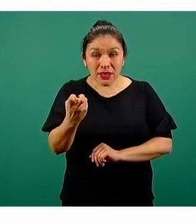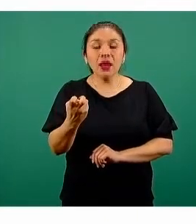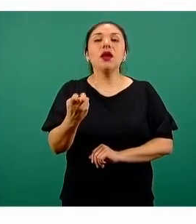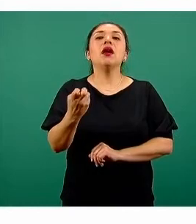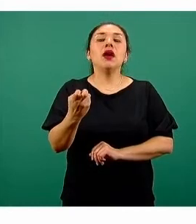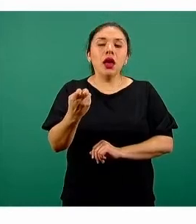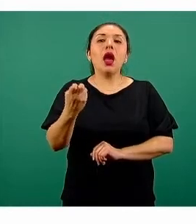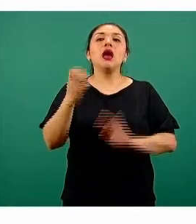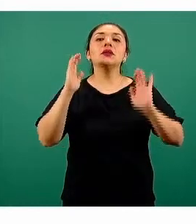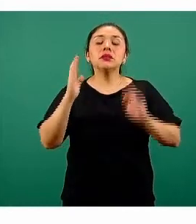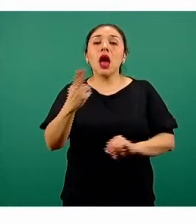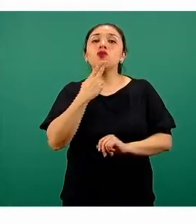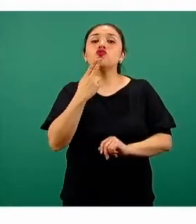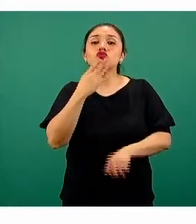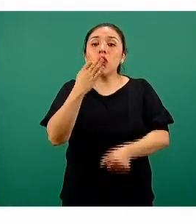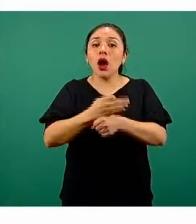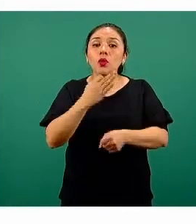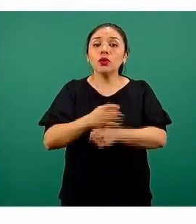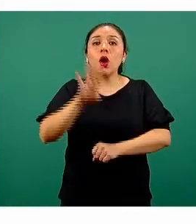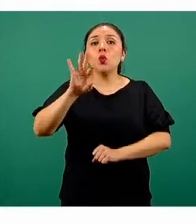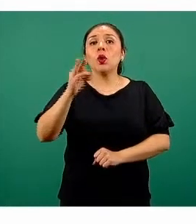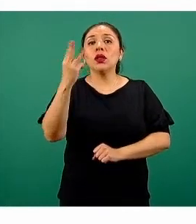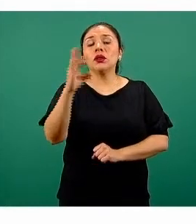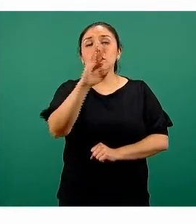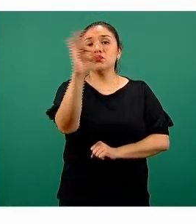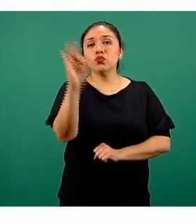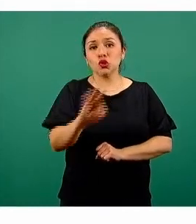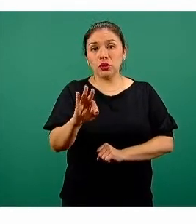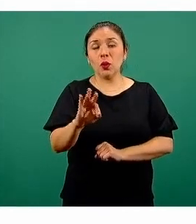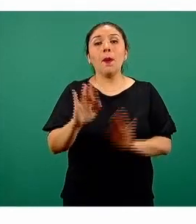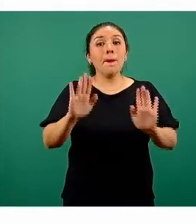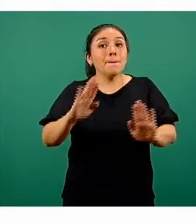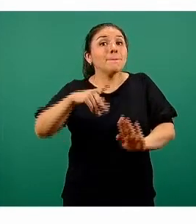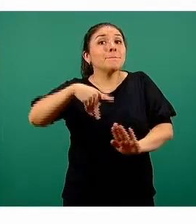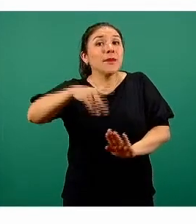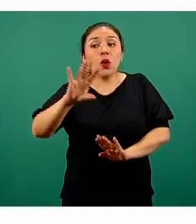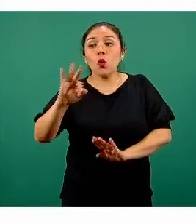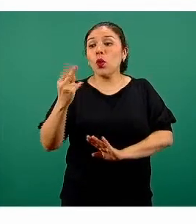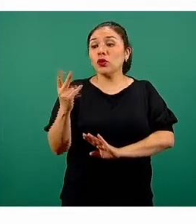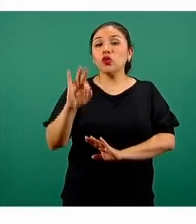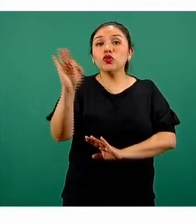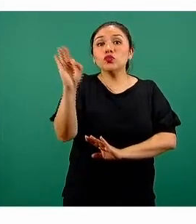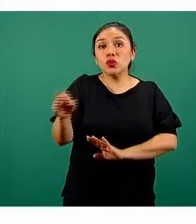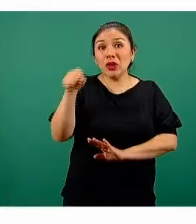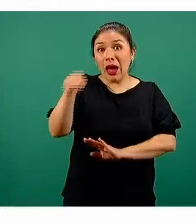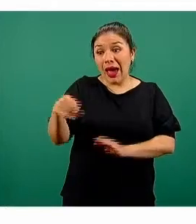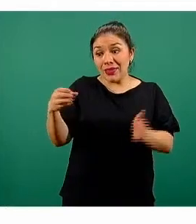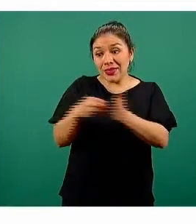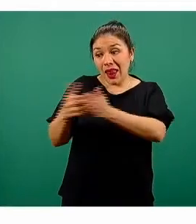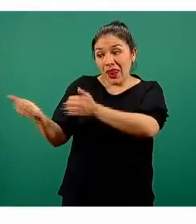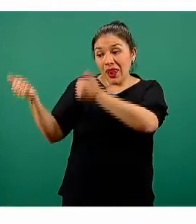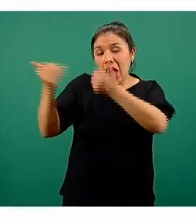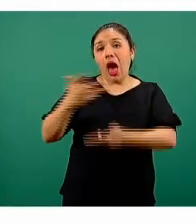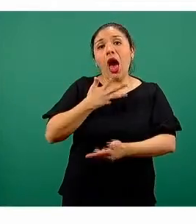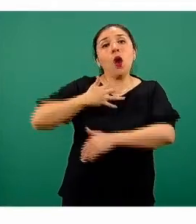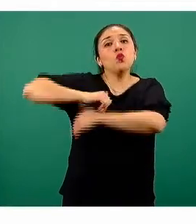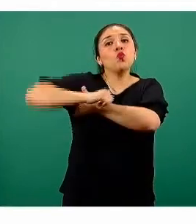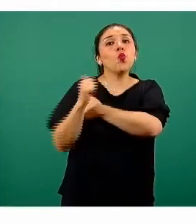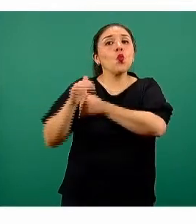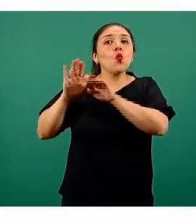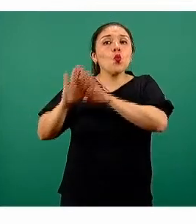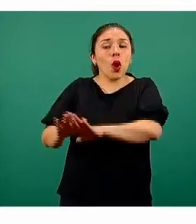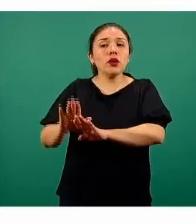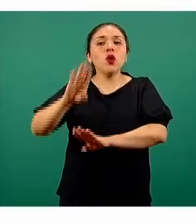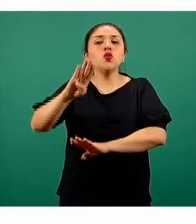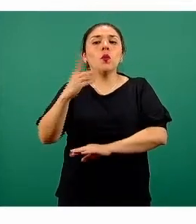está usado ahorita al cuarenta y tres por ciento, pero cuarenta y dos por ciento de ese paquete está reservado. Son